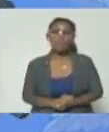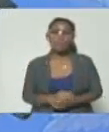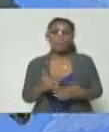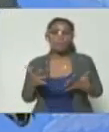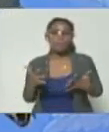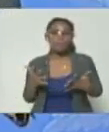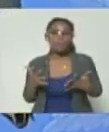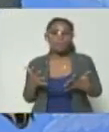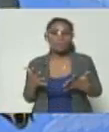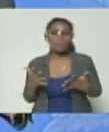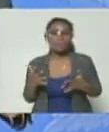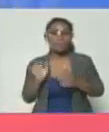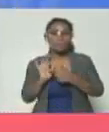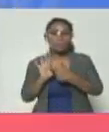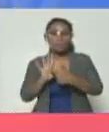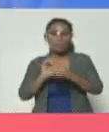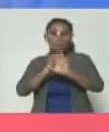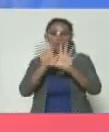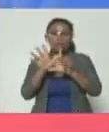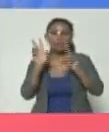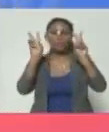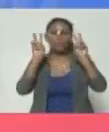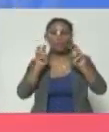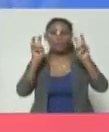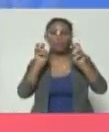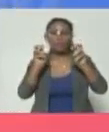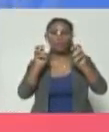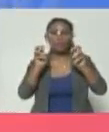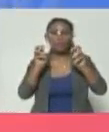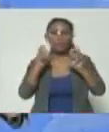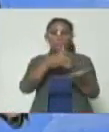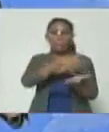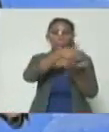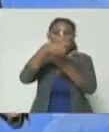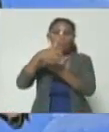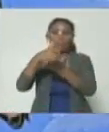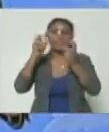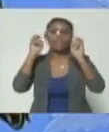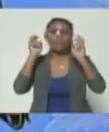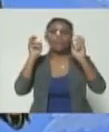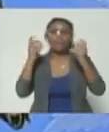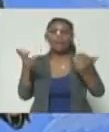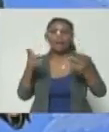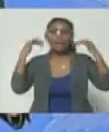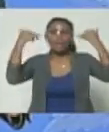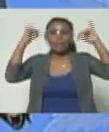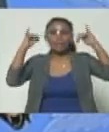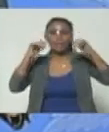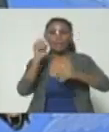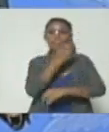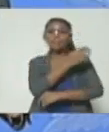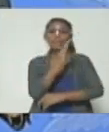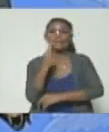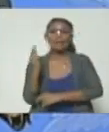la develación del nuevo monumento con motivo de la celebración del bicentenario de la batalla de